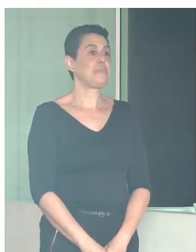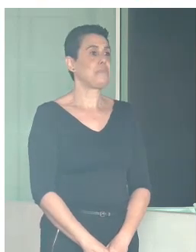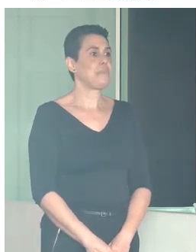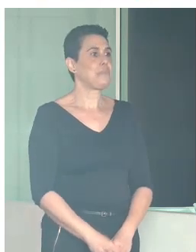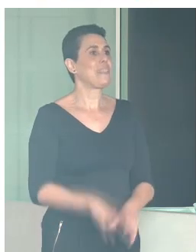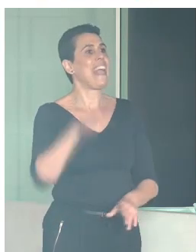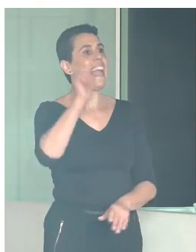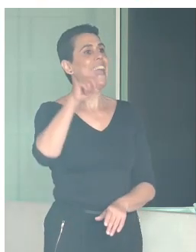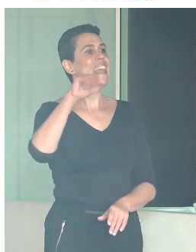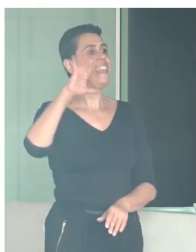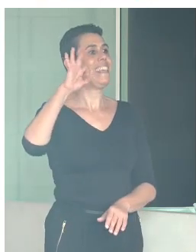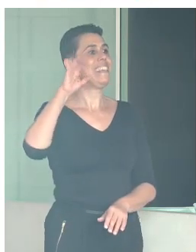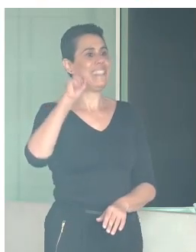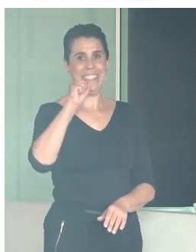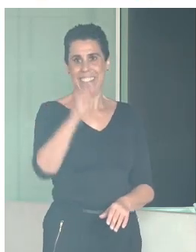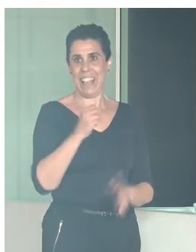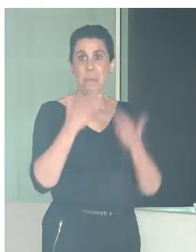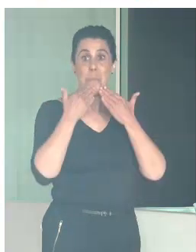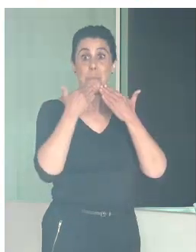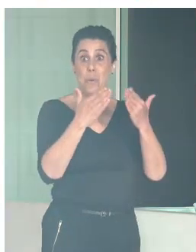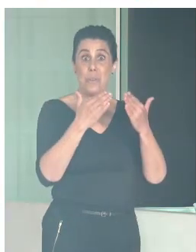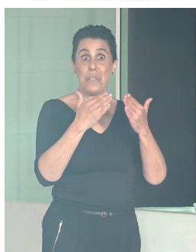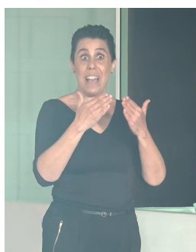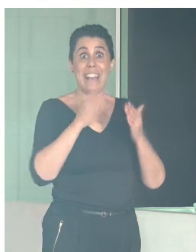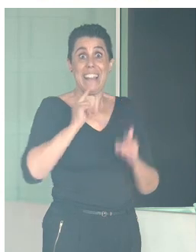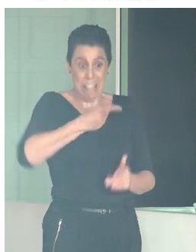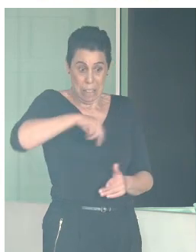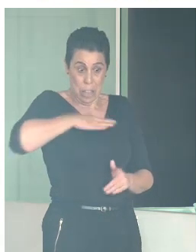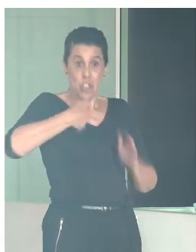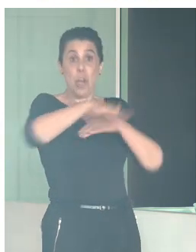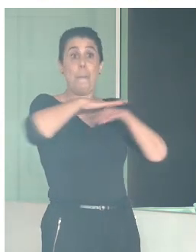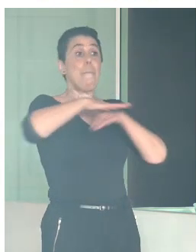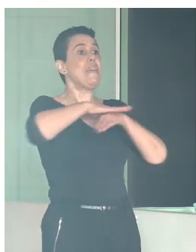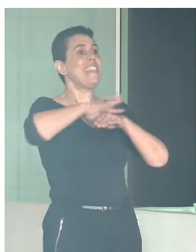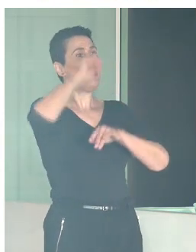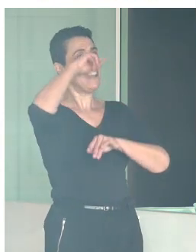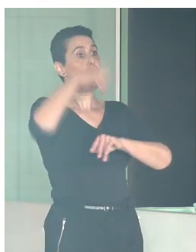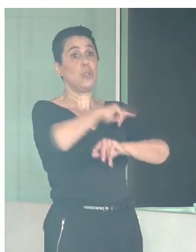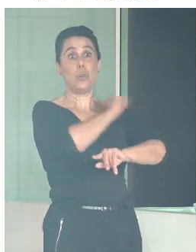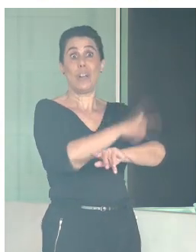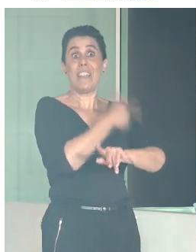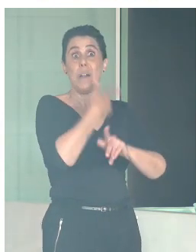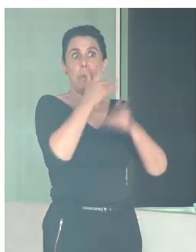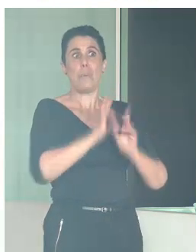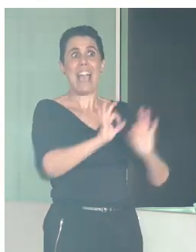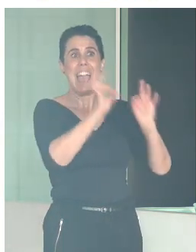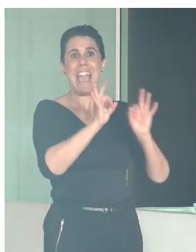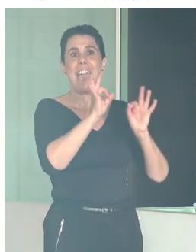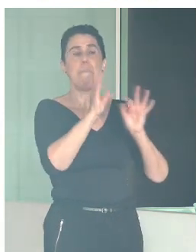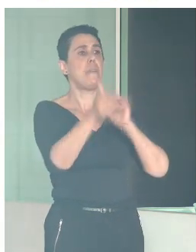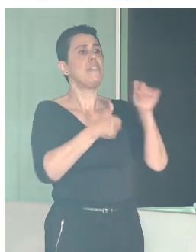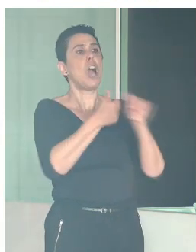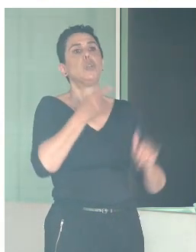muchísimas gracias para el Ministerio de Cultura y Deporte y, en concreto, para la Subdirección de Protección de Patrimonio Histórico, que